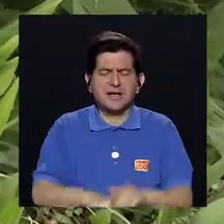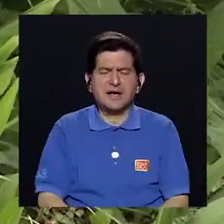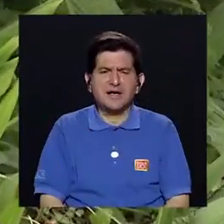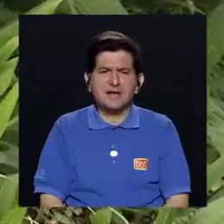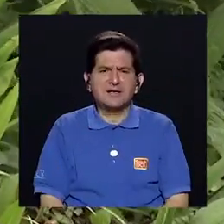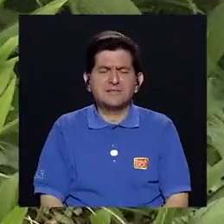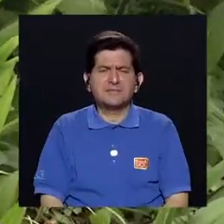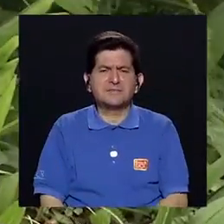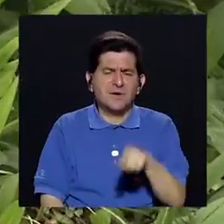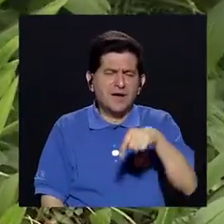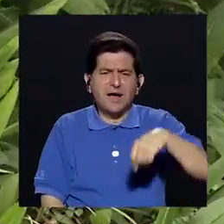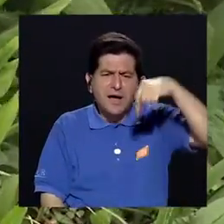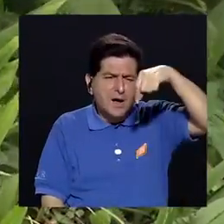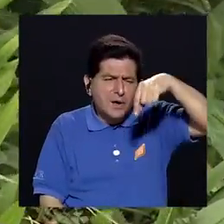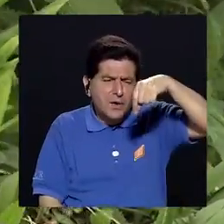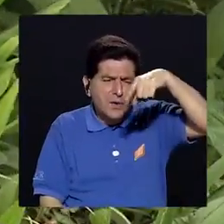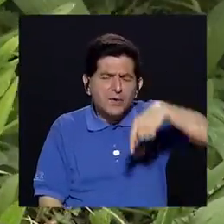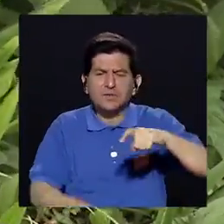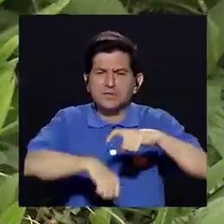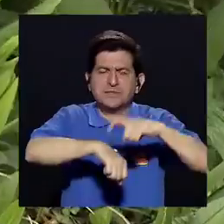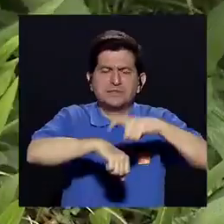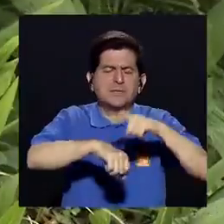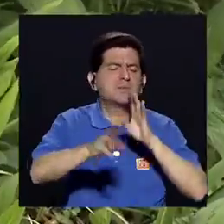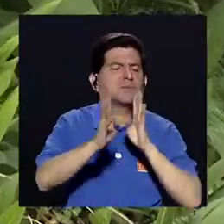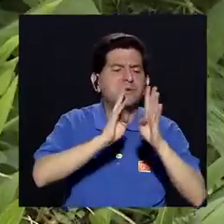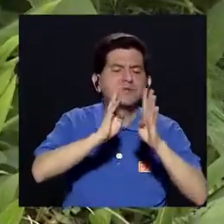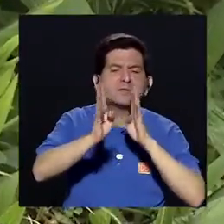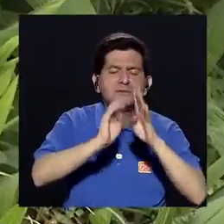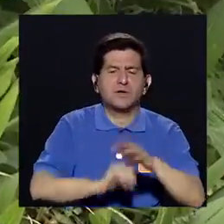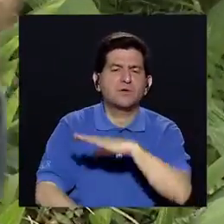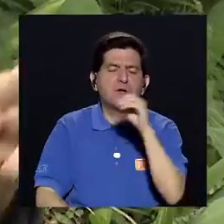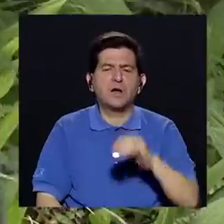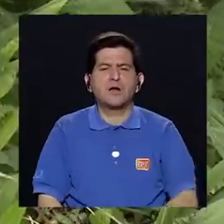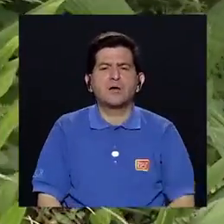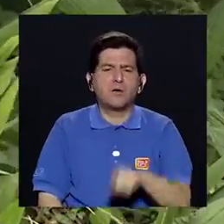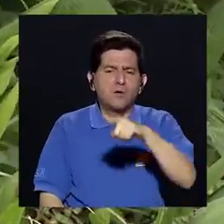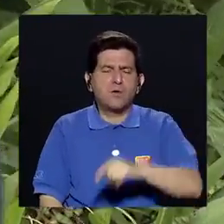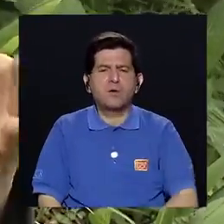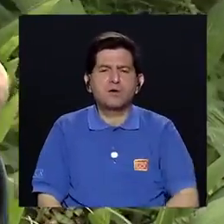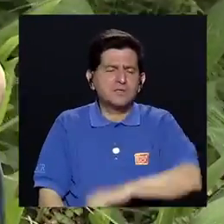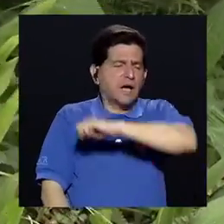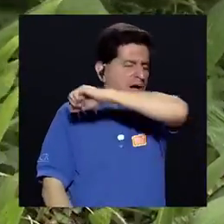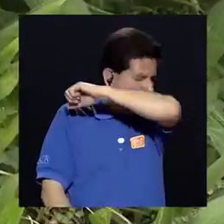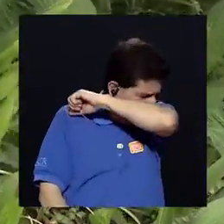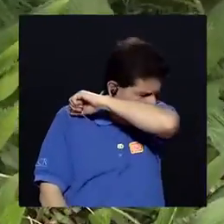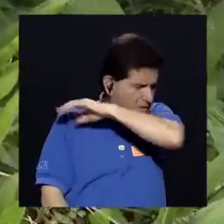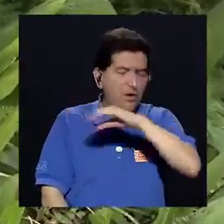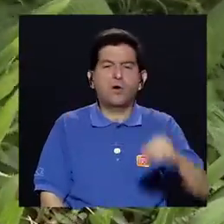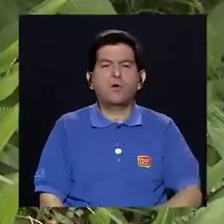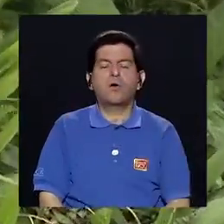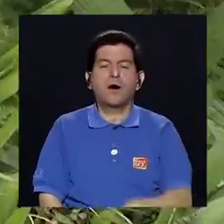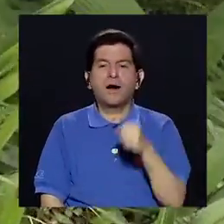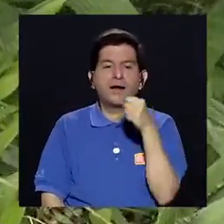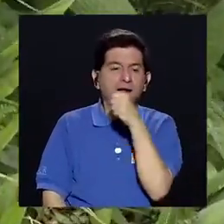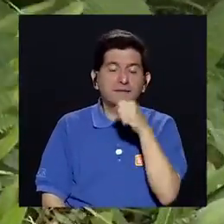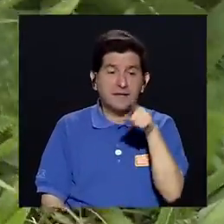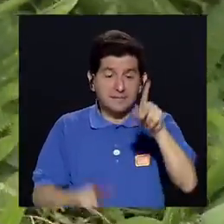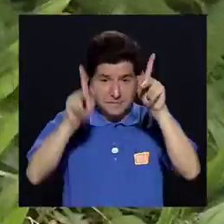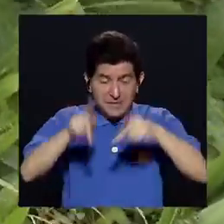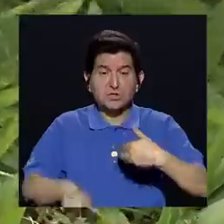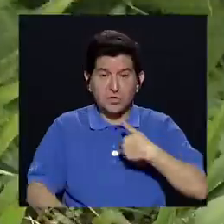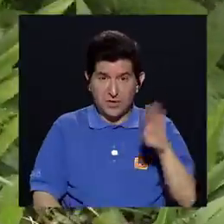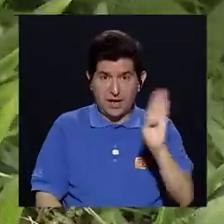flu, las gotitas que la persona emite cuando habla Cuando estornuda, cuando canta Si él tiene la bacteria,